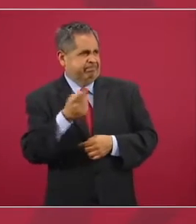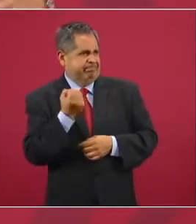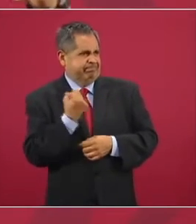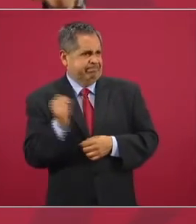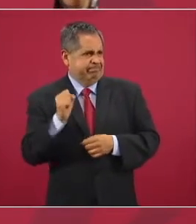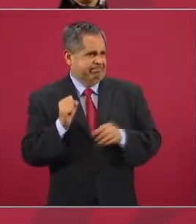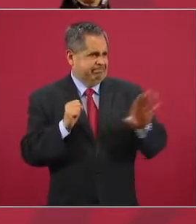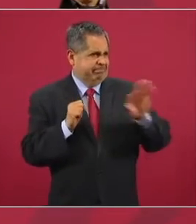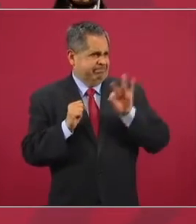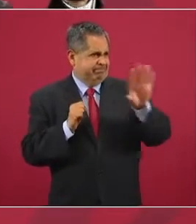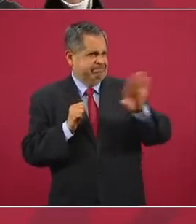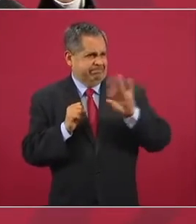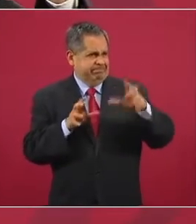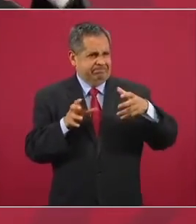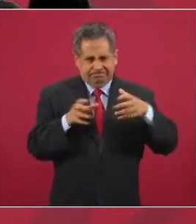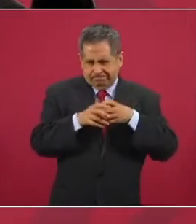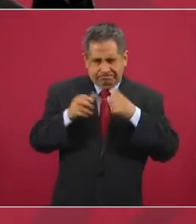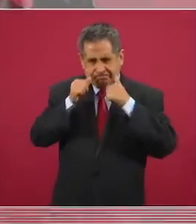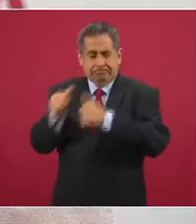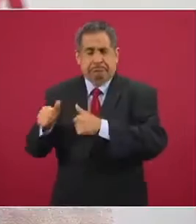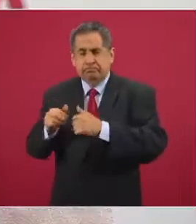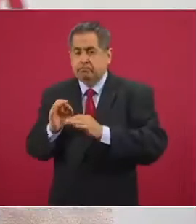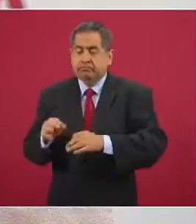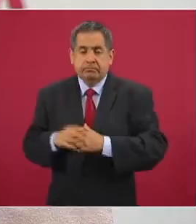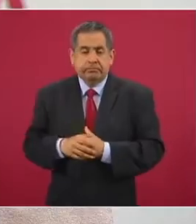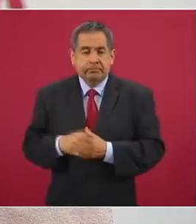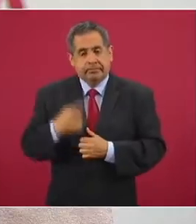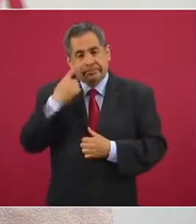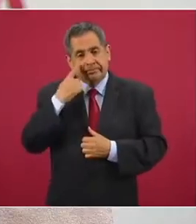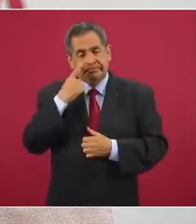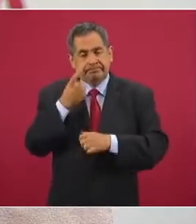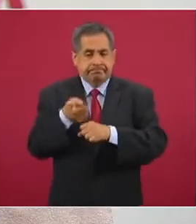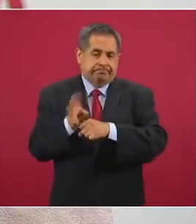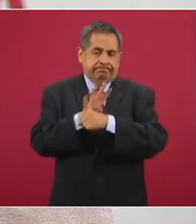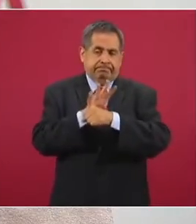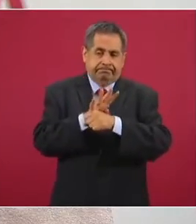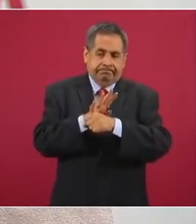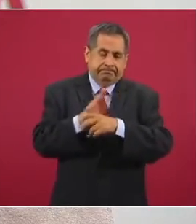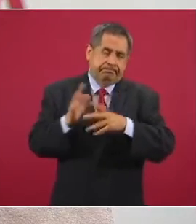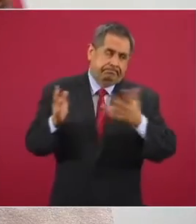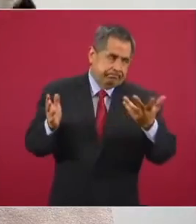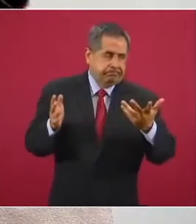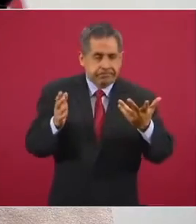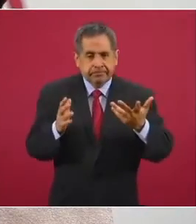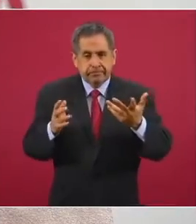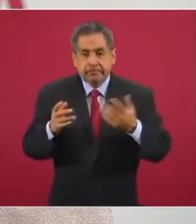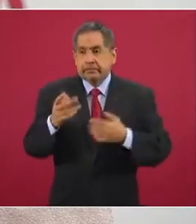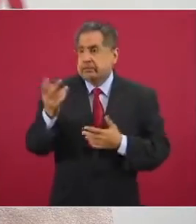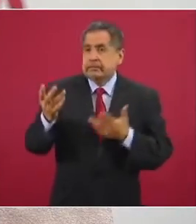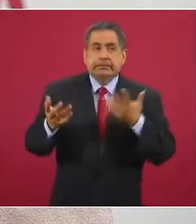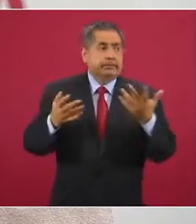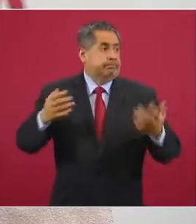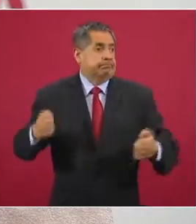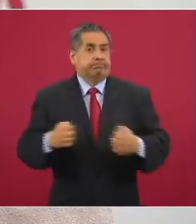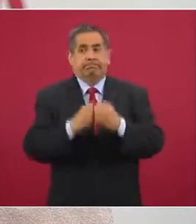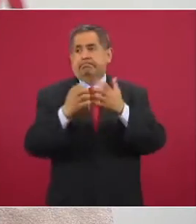Por la emergencia tuvimos que capacitar